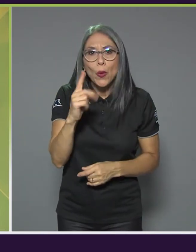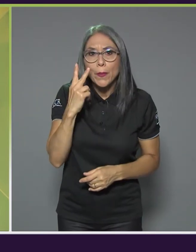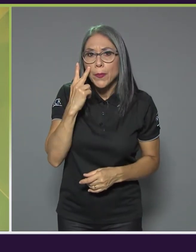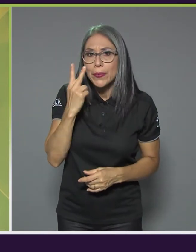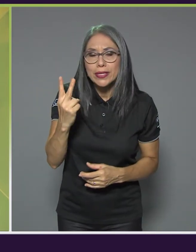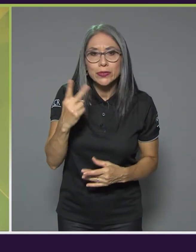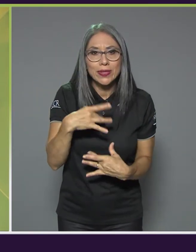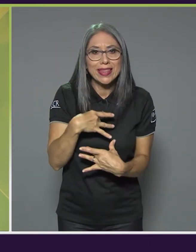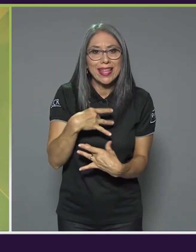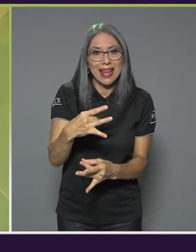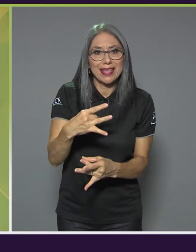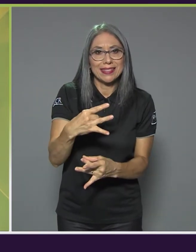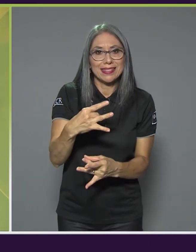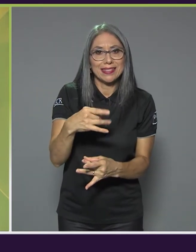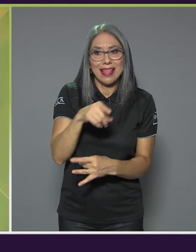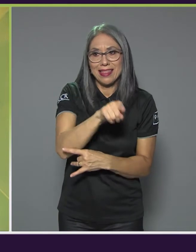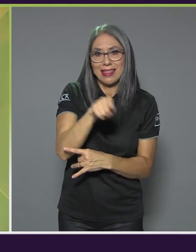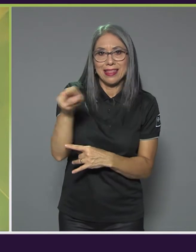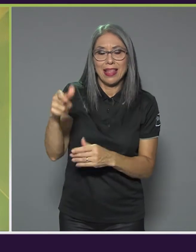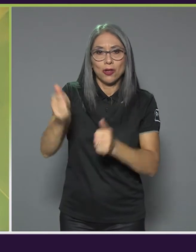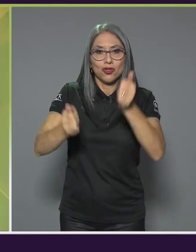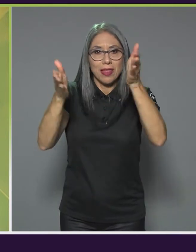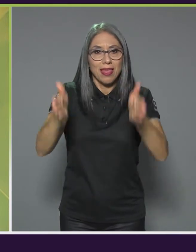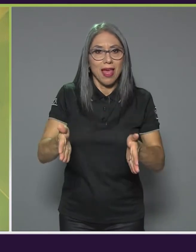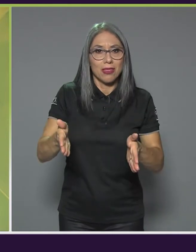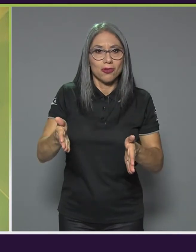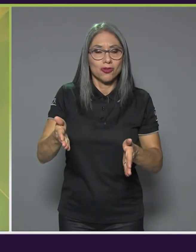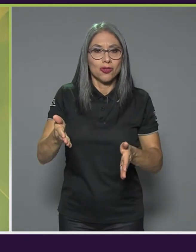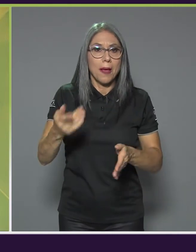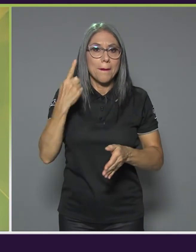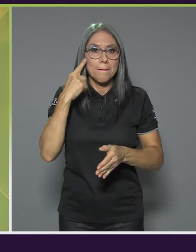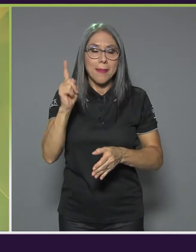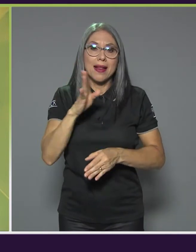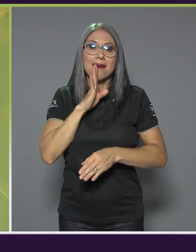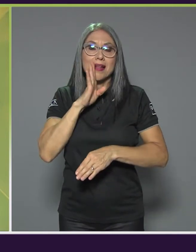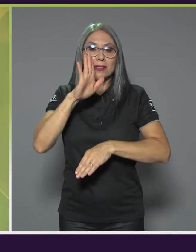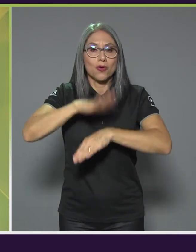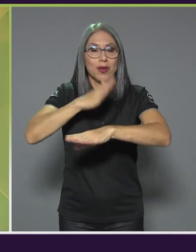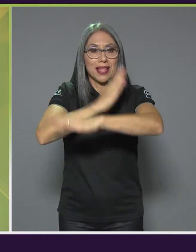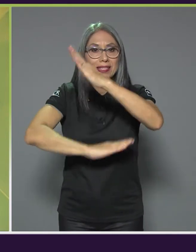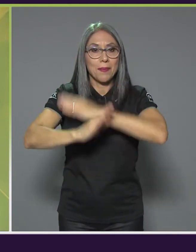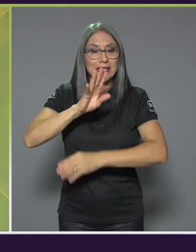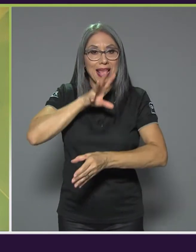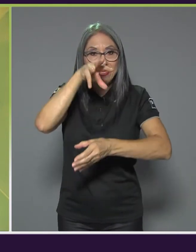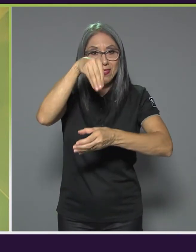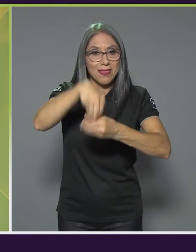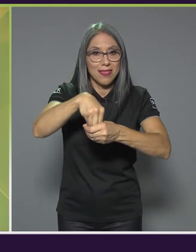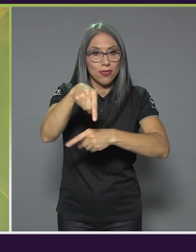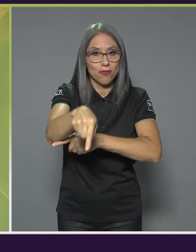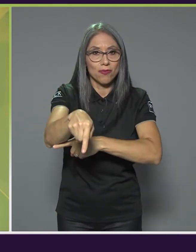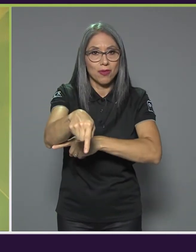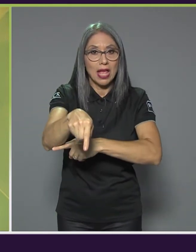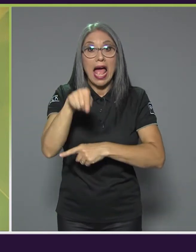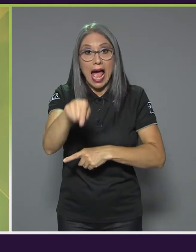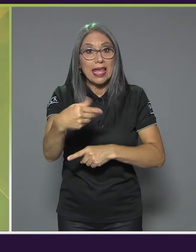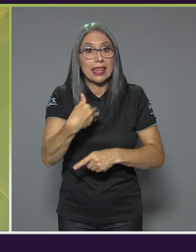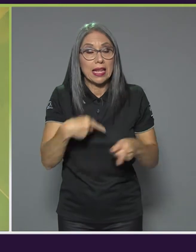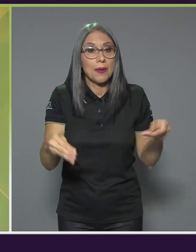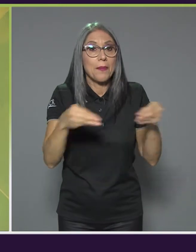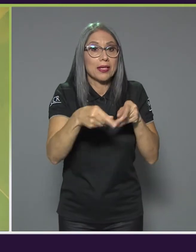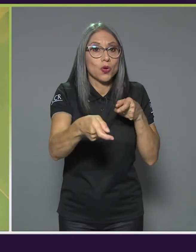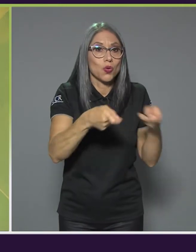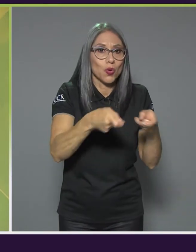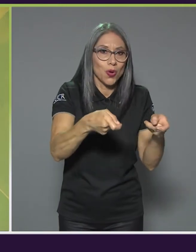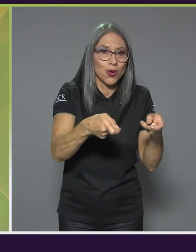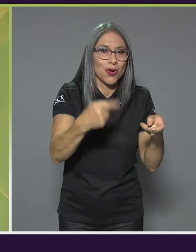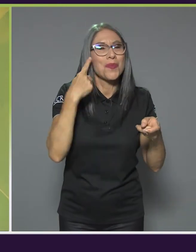en mencionar a esta población en sus contenidos, donde tienen más control de repente que con respecto a los debates que responden a